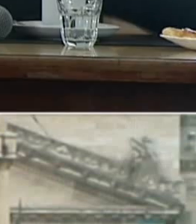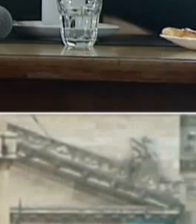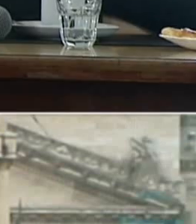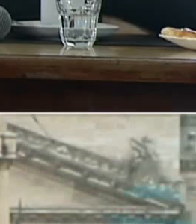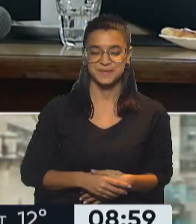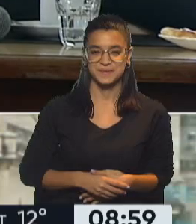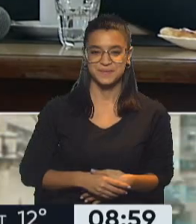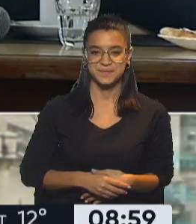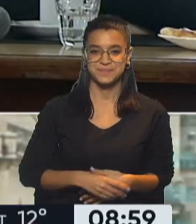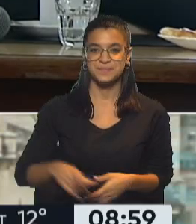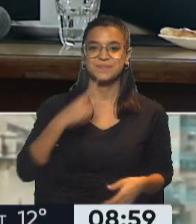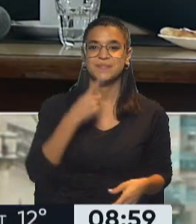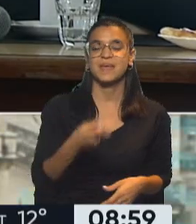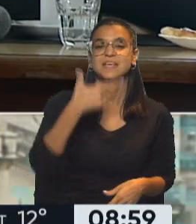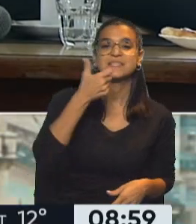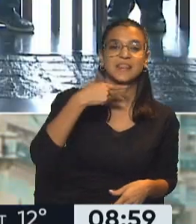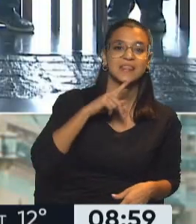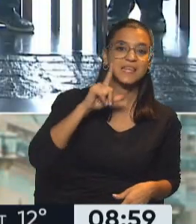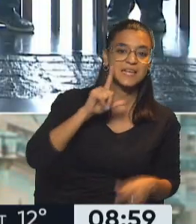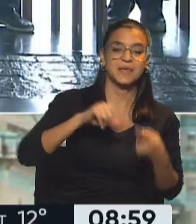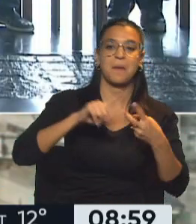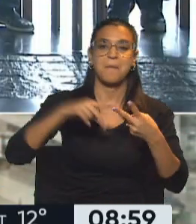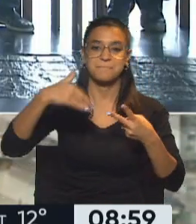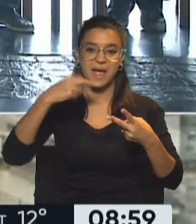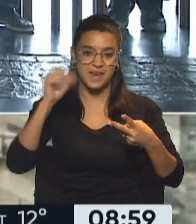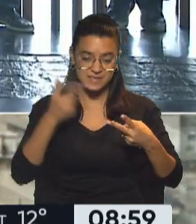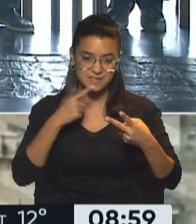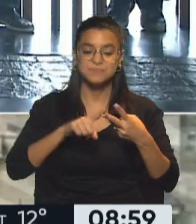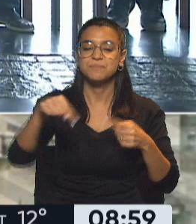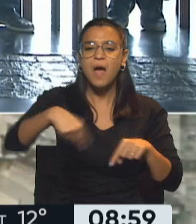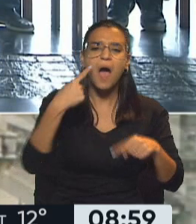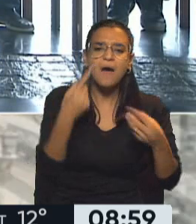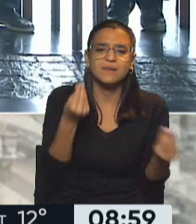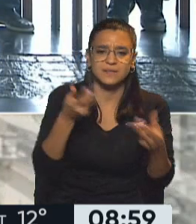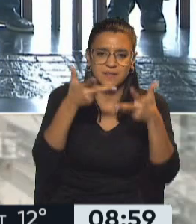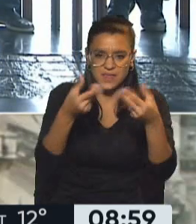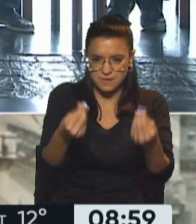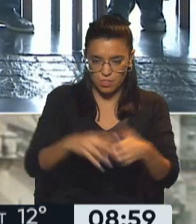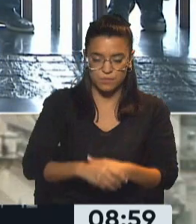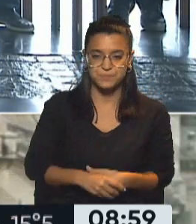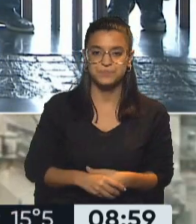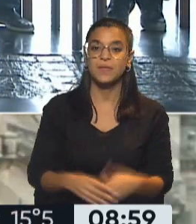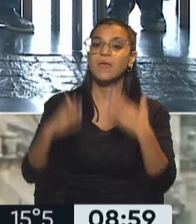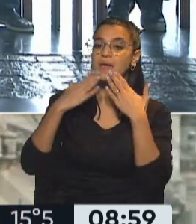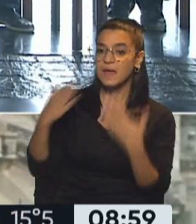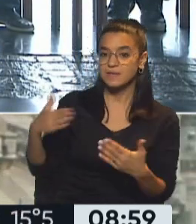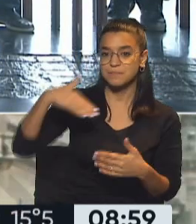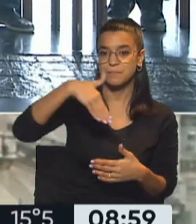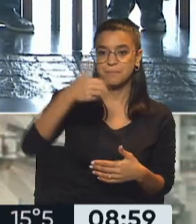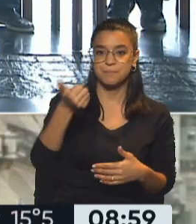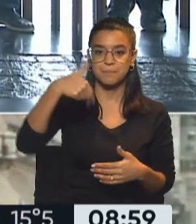desayuno. Diego Santilli, Facundo Manes a la cabeza. Vamos a escuchar lo que dice justamente Diego Santilli. Gracias Manu,